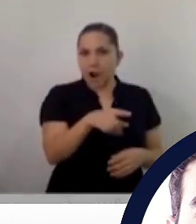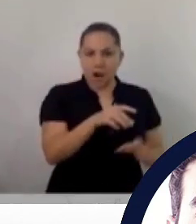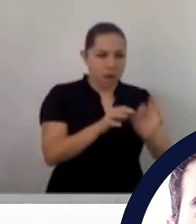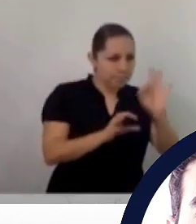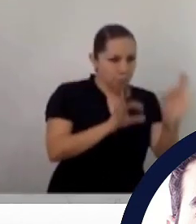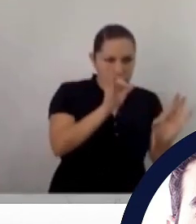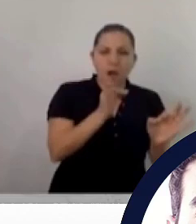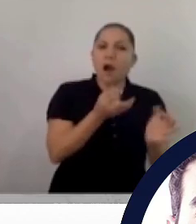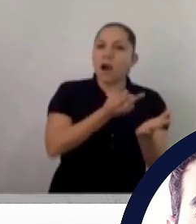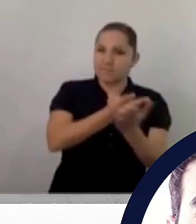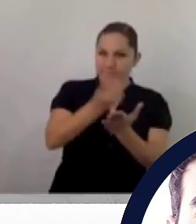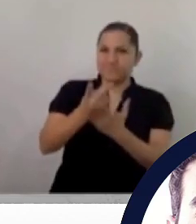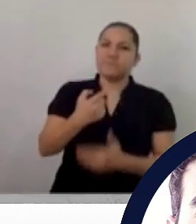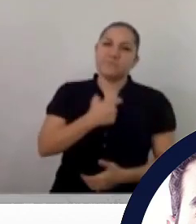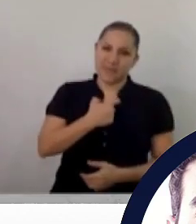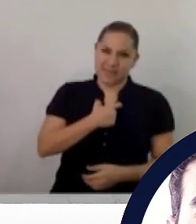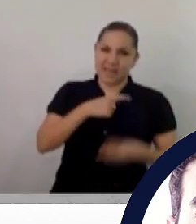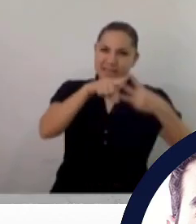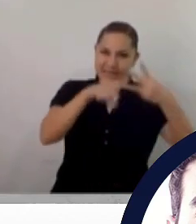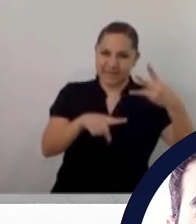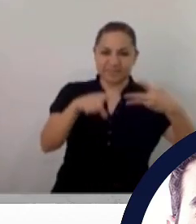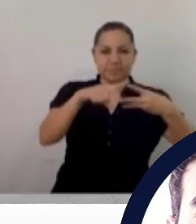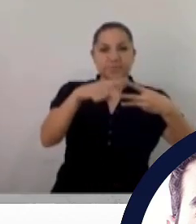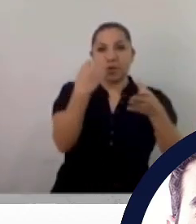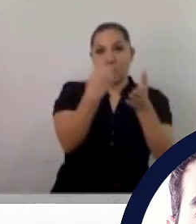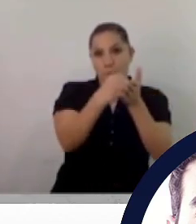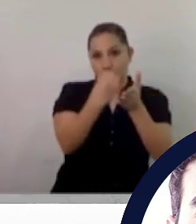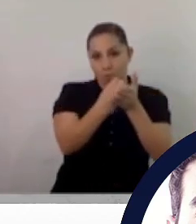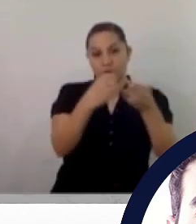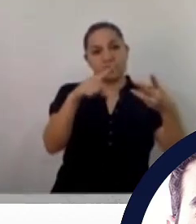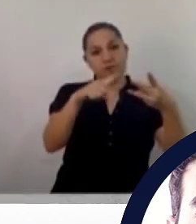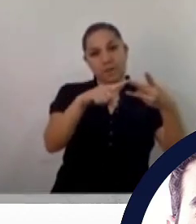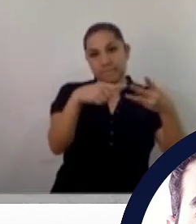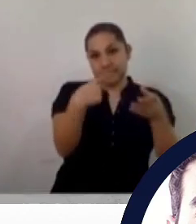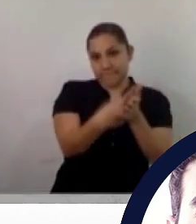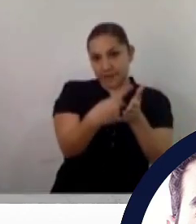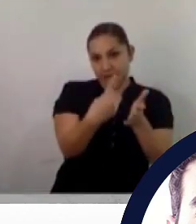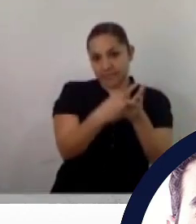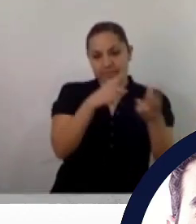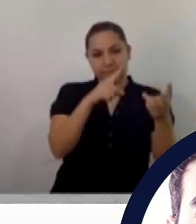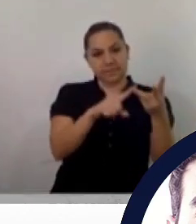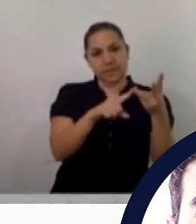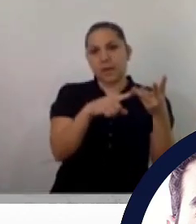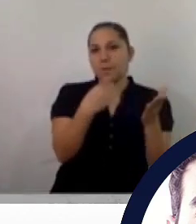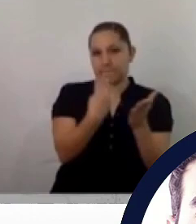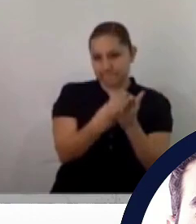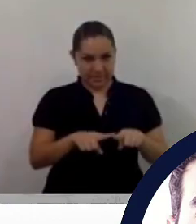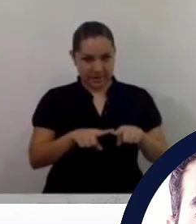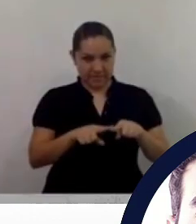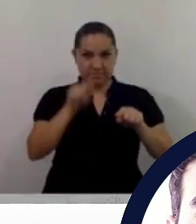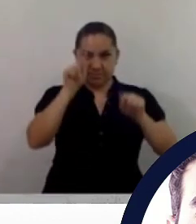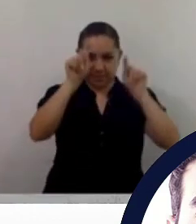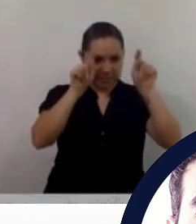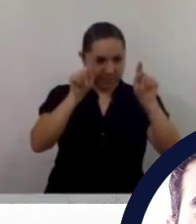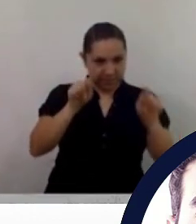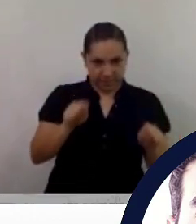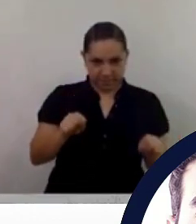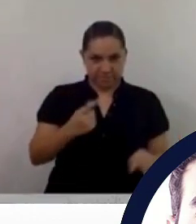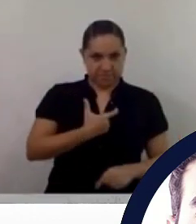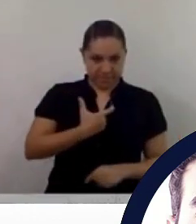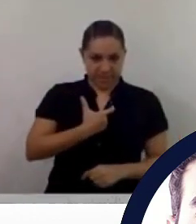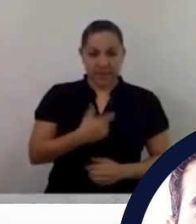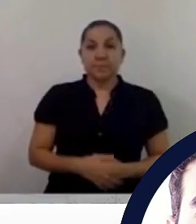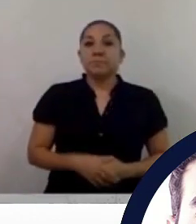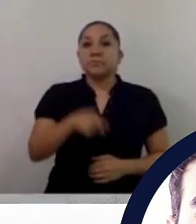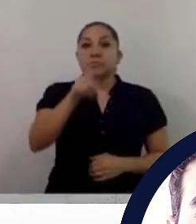En lo que sí sale bien para cerrar es en infraestructura hospitalaria, dices. ¿Por qué motivo? Sí, temas como